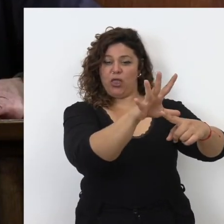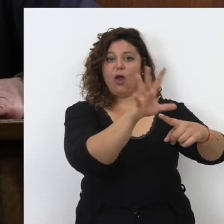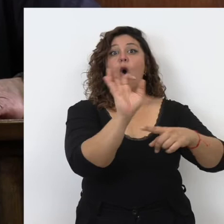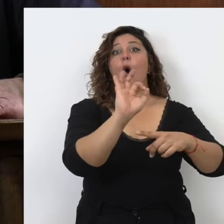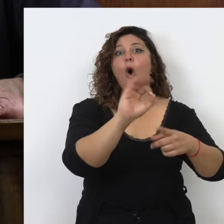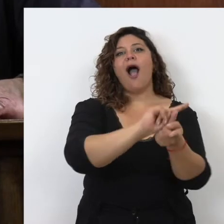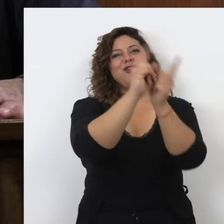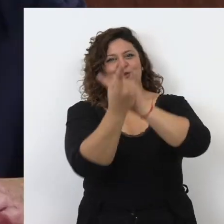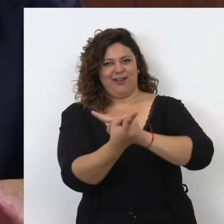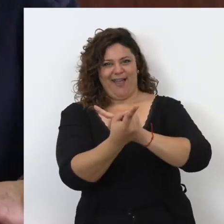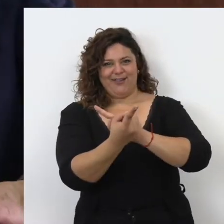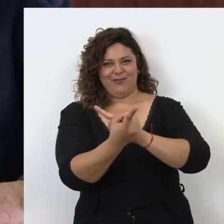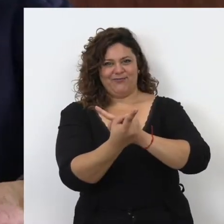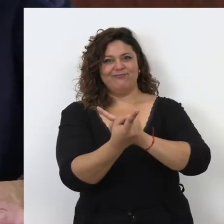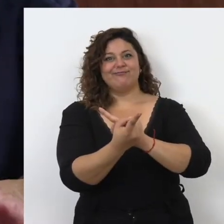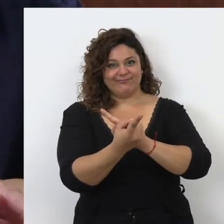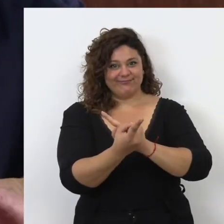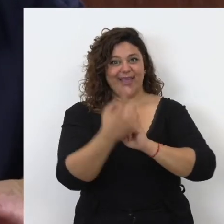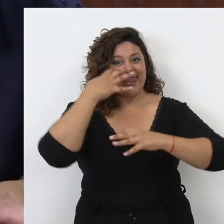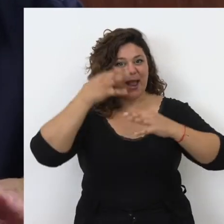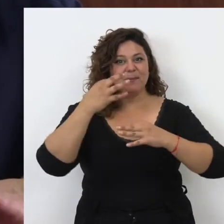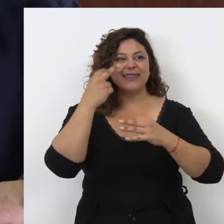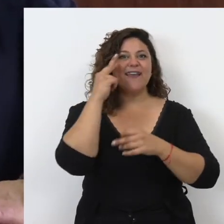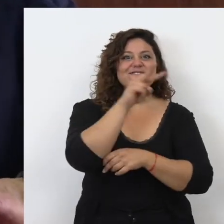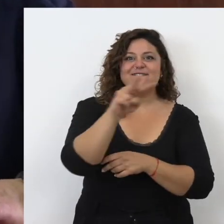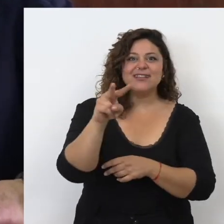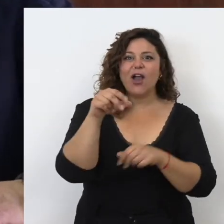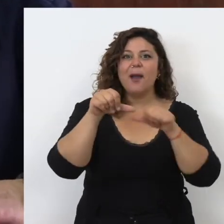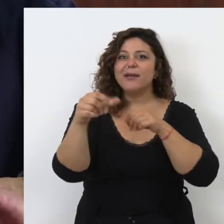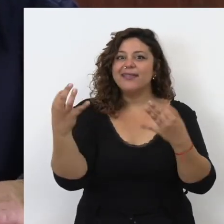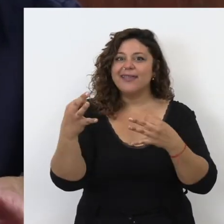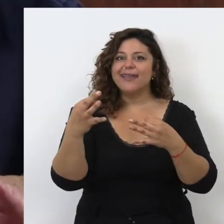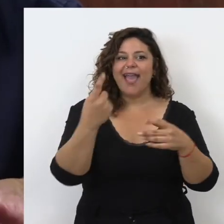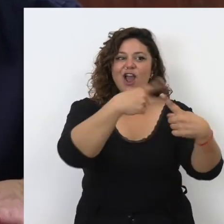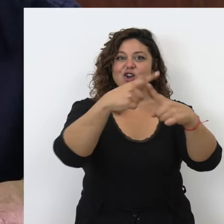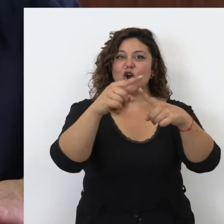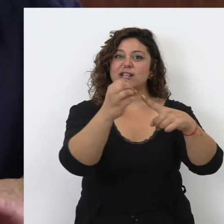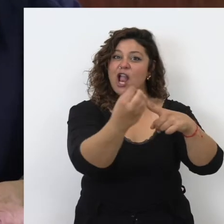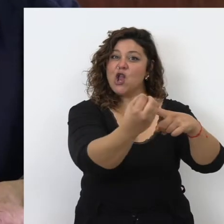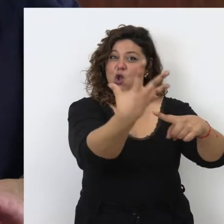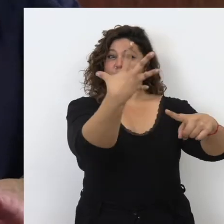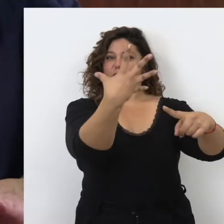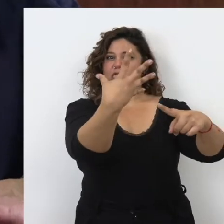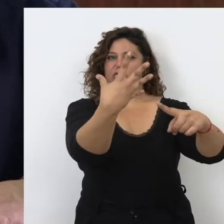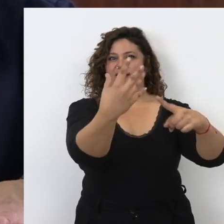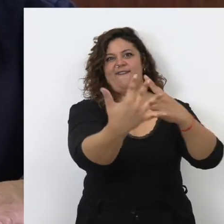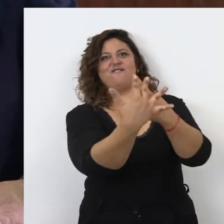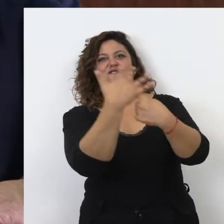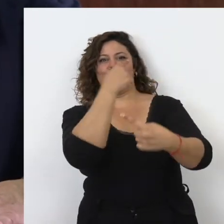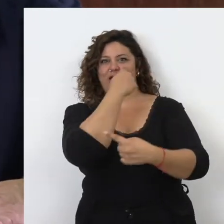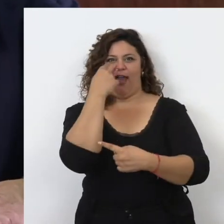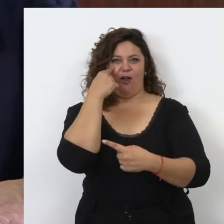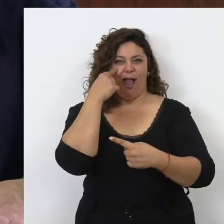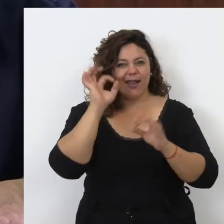información sobre los mismos o lo contrario, el fenómeno visual se produce a partir de la luz emitida por los objetos,